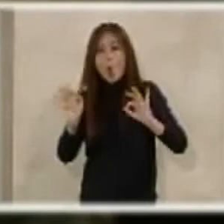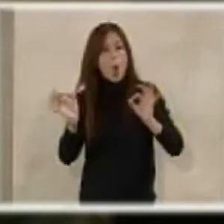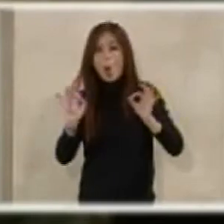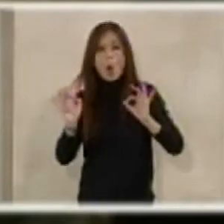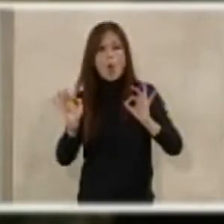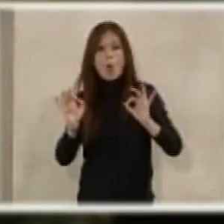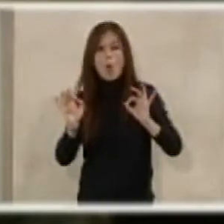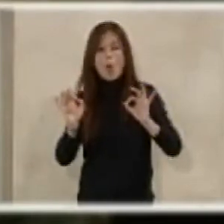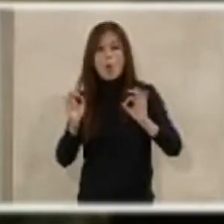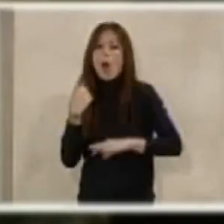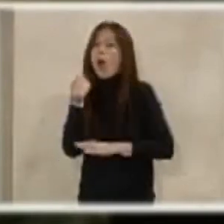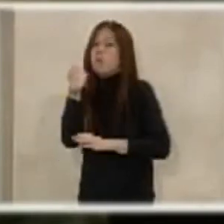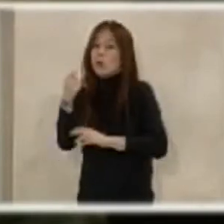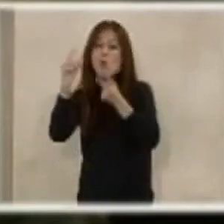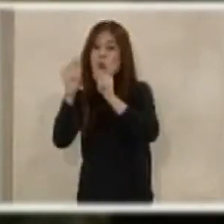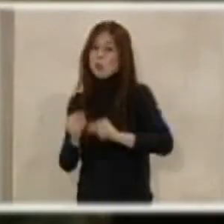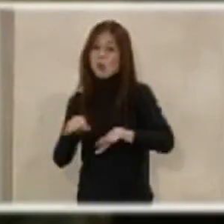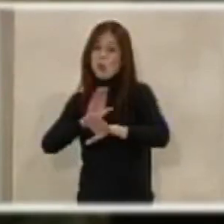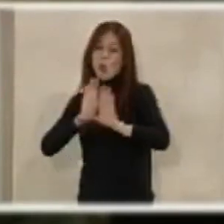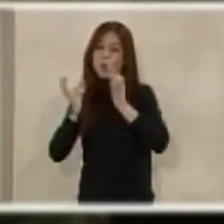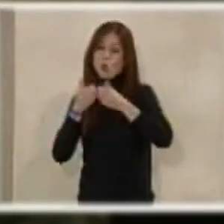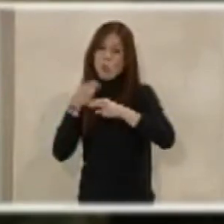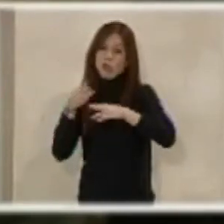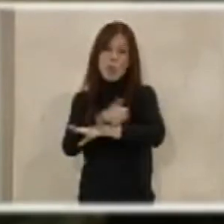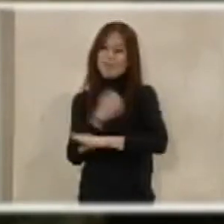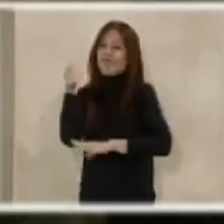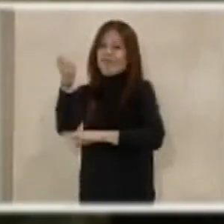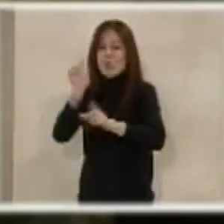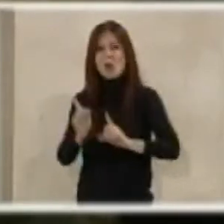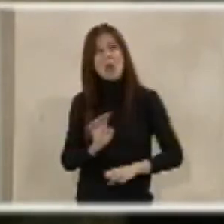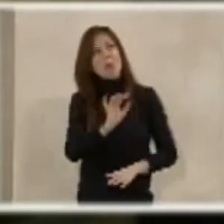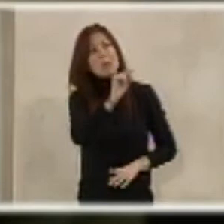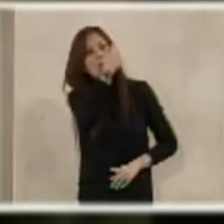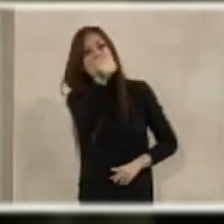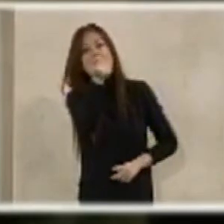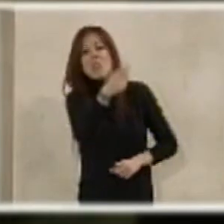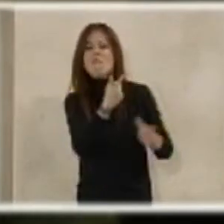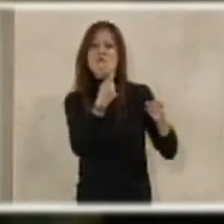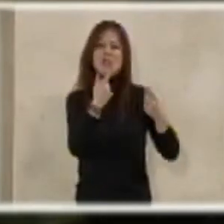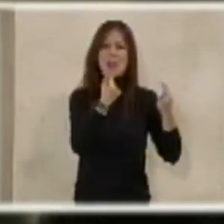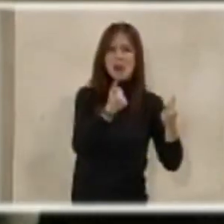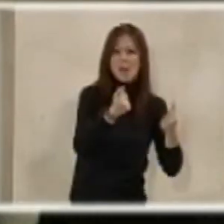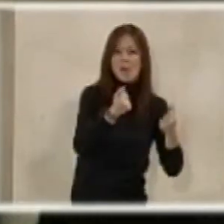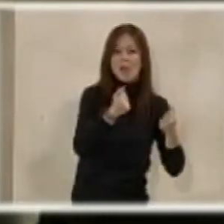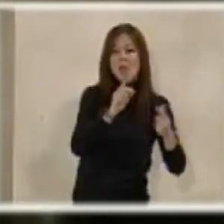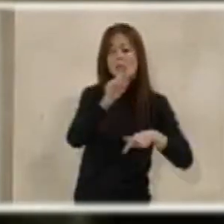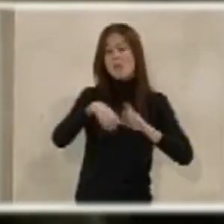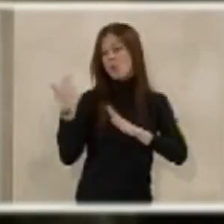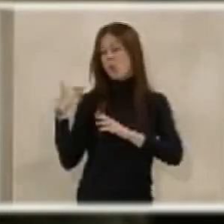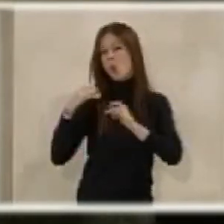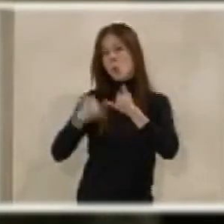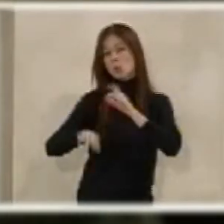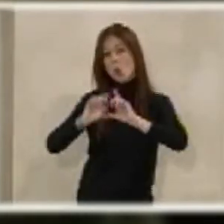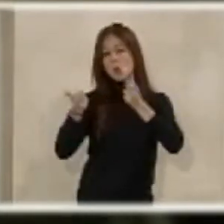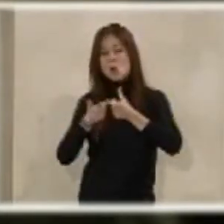tendremos ese apoyo a los presupuestos. Primero decían que iba a faltar dinero. Luego en las últimas reuniones